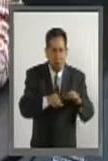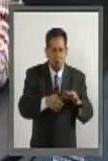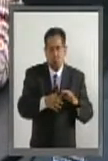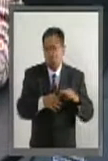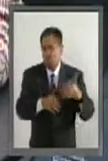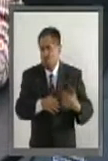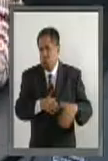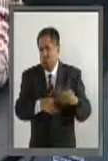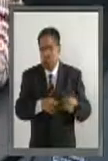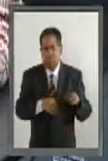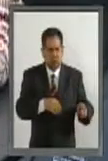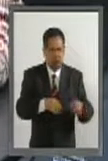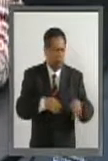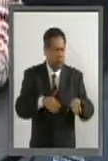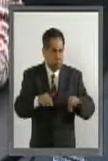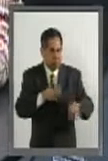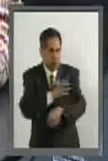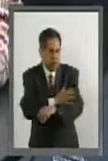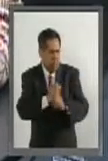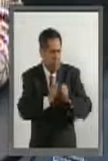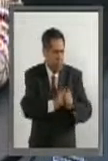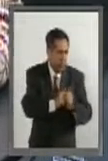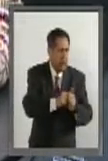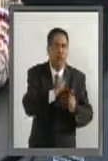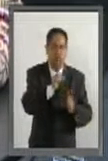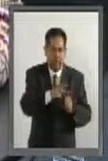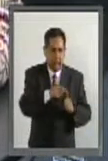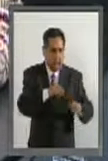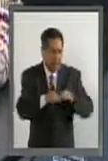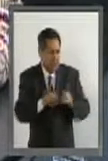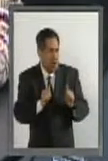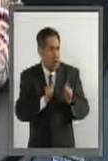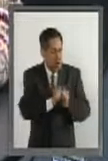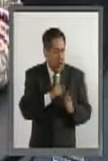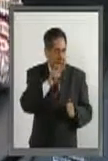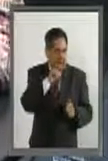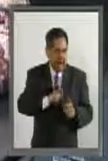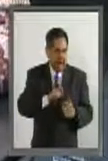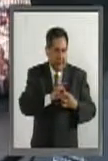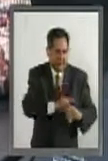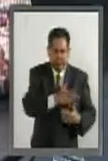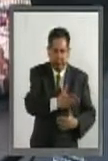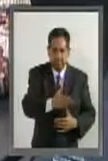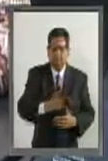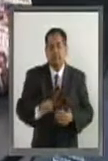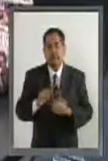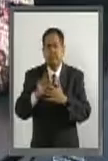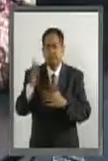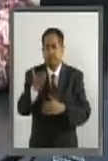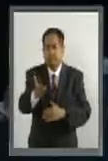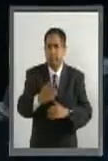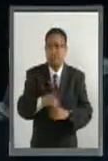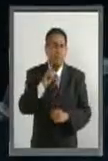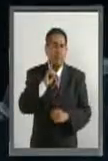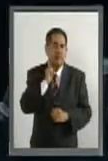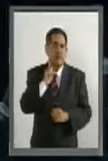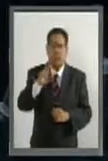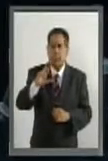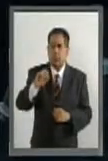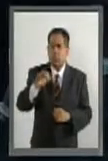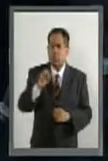solamente para tener compañeros, sino también para tener amigos. Muchas gracias. Gracias a usted, senadora Rocío